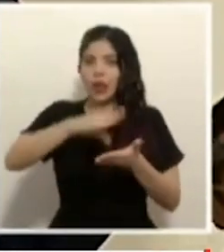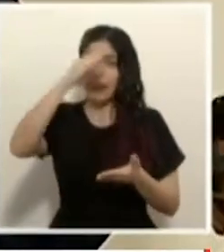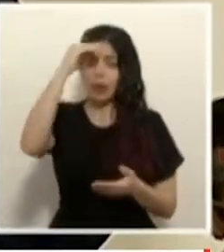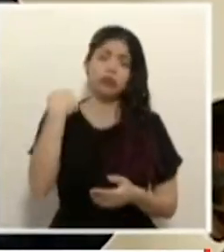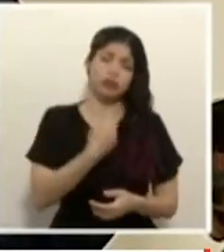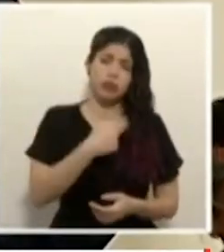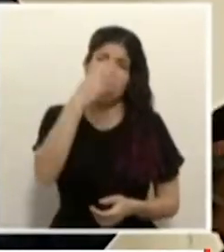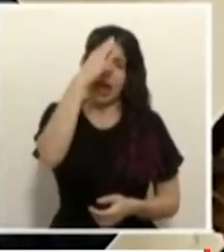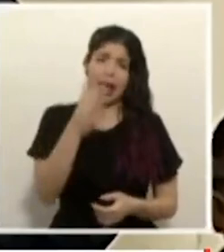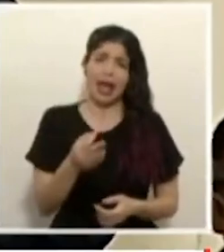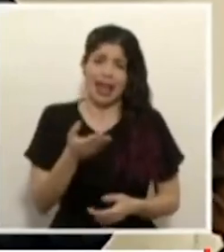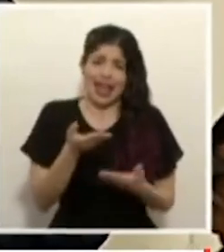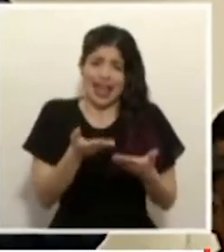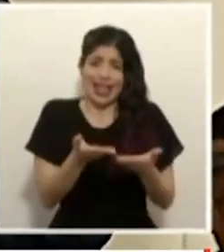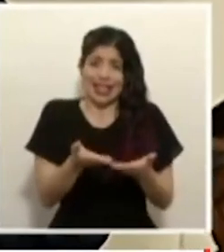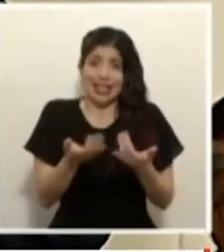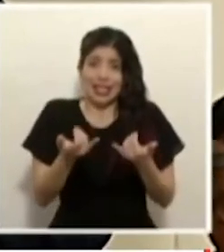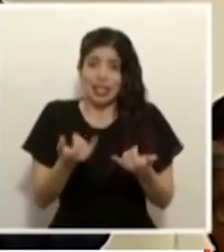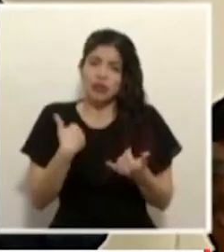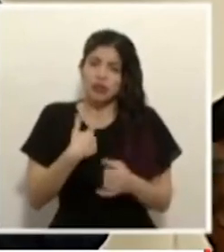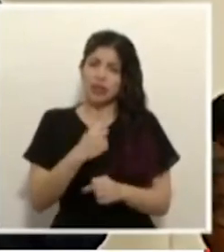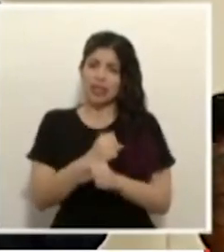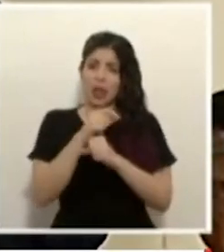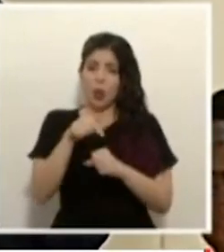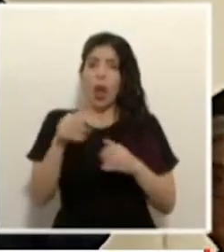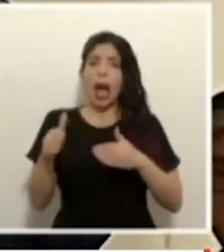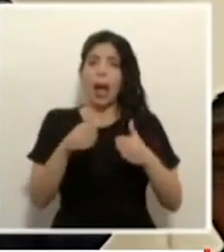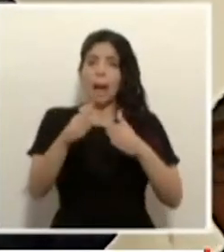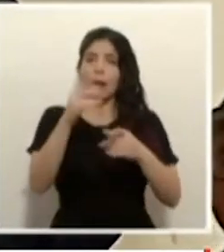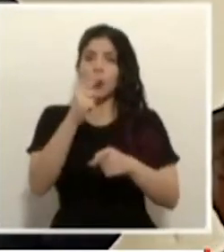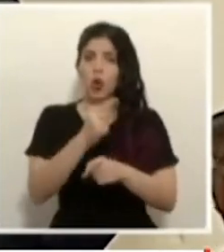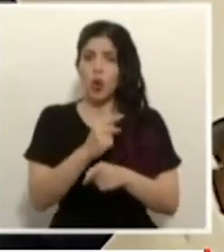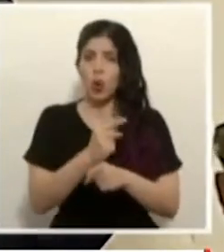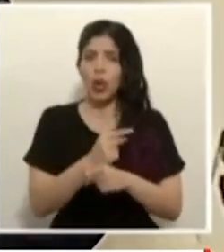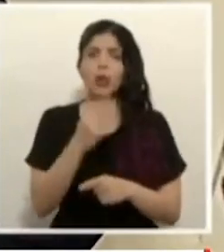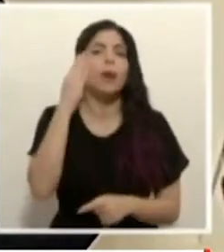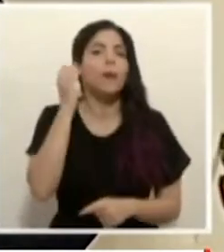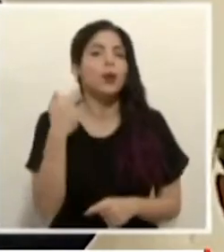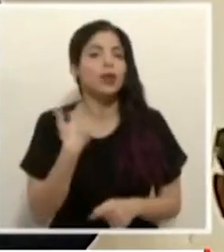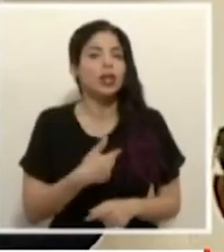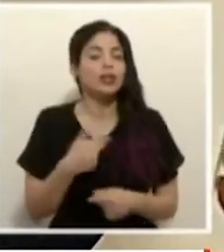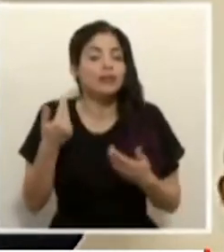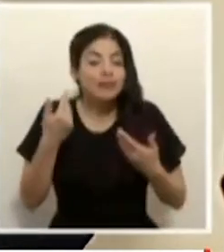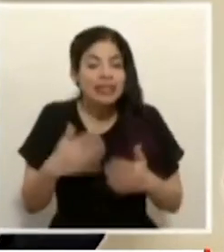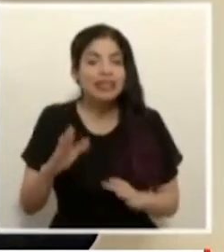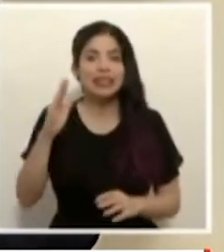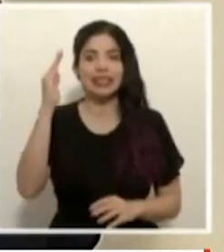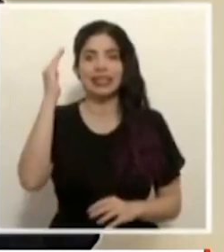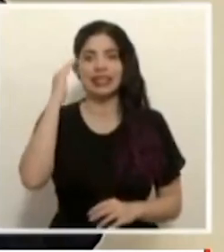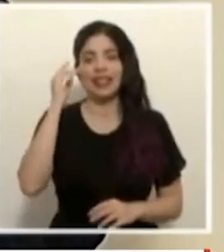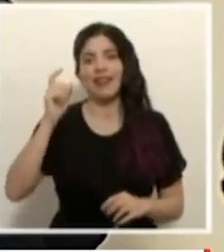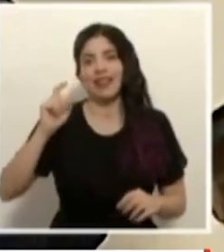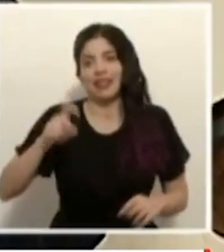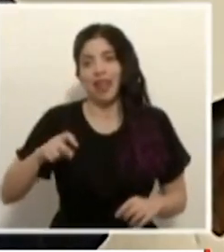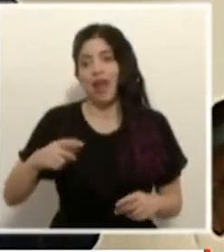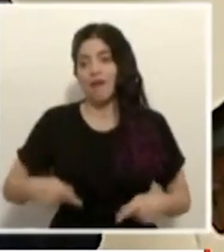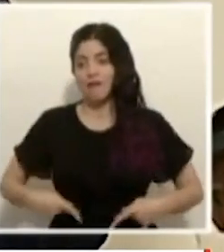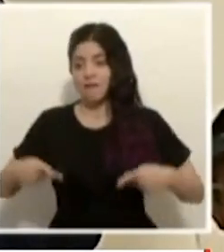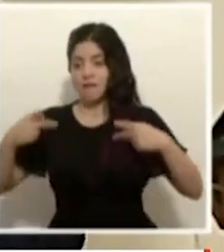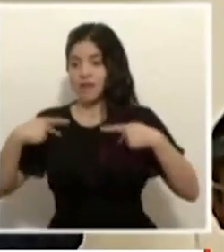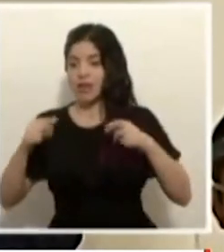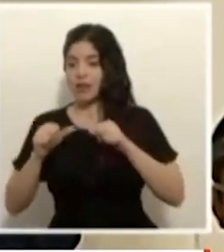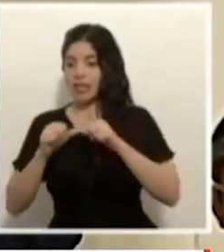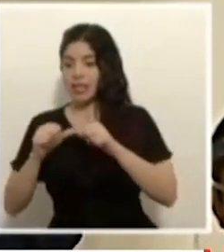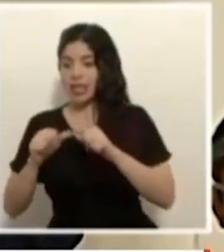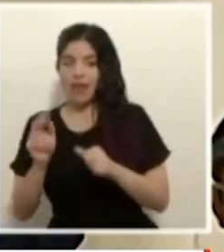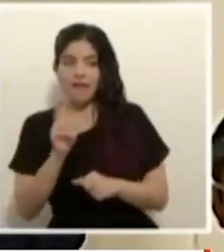esta es y estamos convencidos que es la ruta correcta porque sabemos que tenemos que convivir con el virus un tiempo